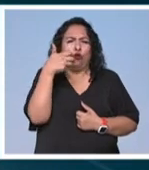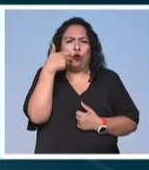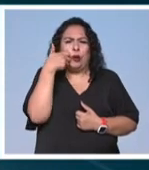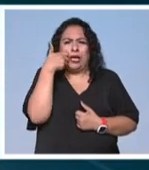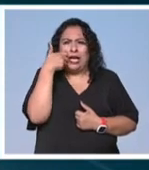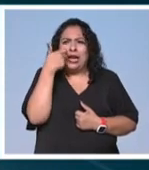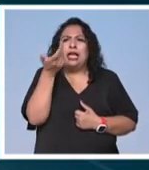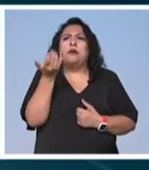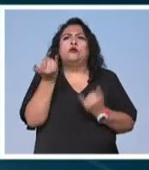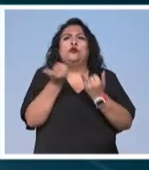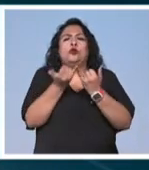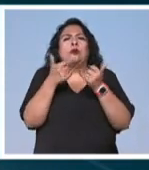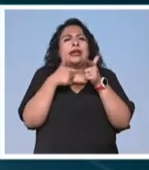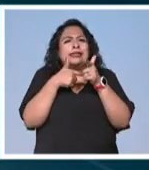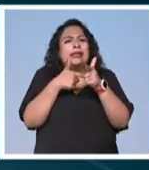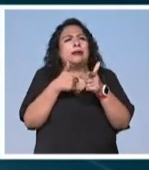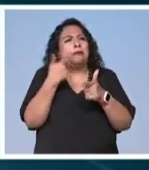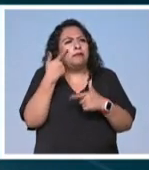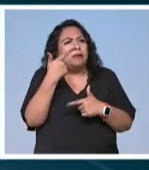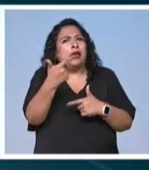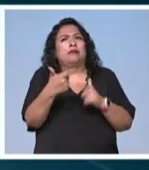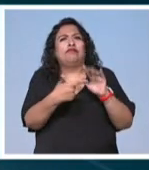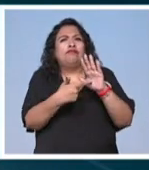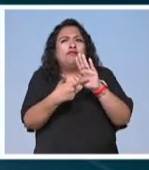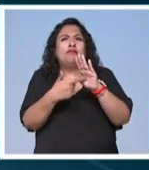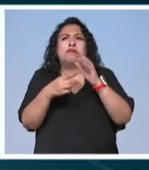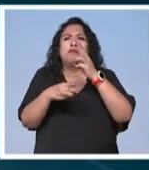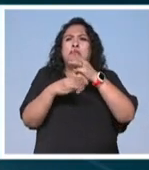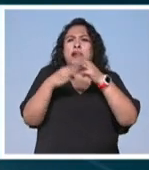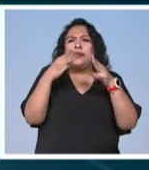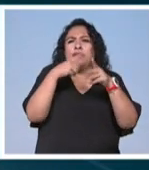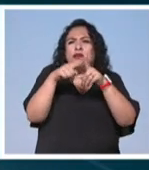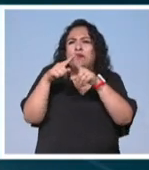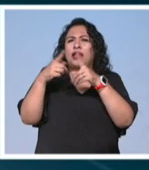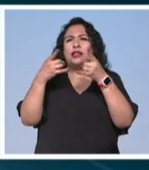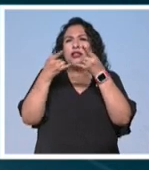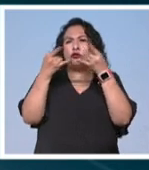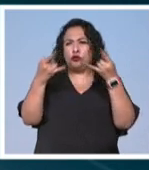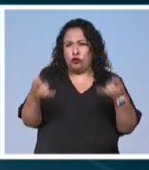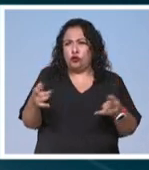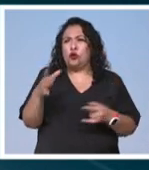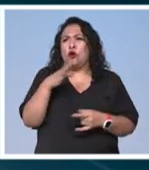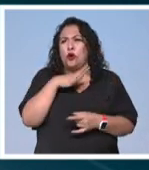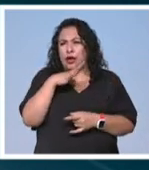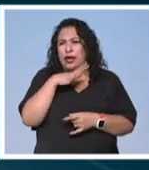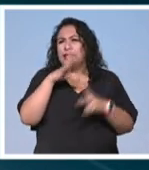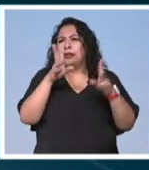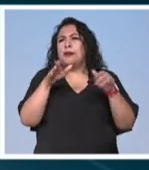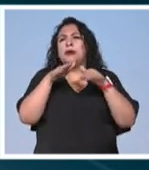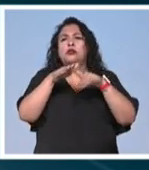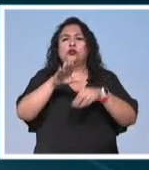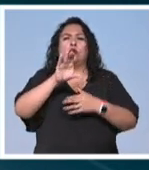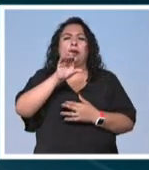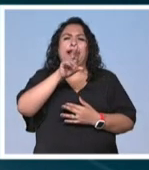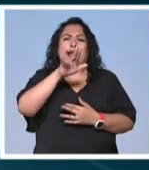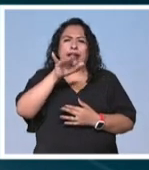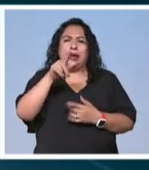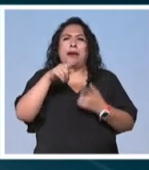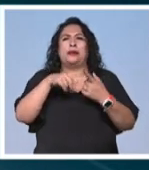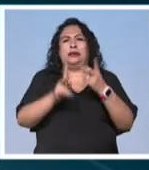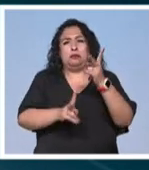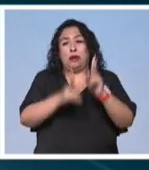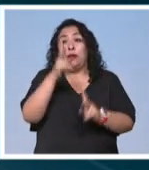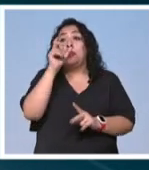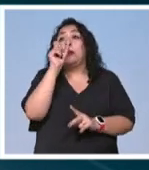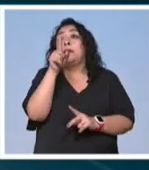también seguir dando a conocer todos estos materiales todas estas historias que se tienen sobre el cannabis sobre la planta y